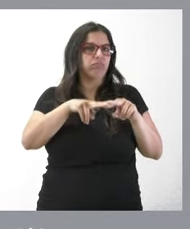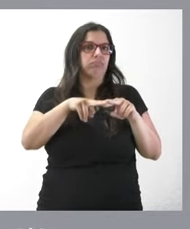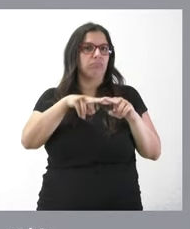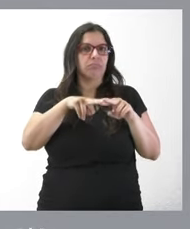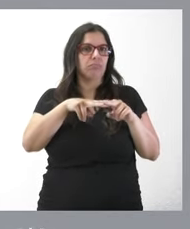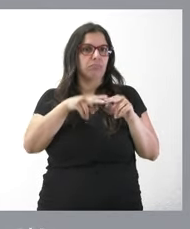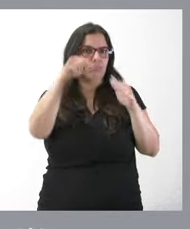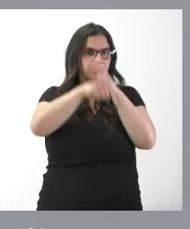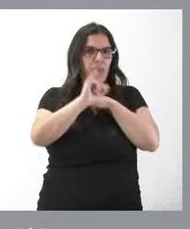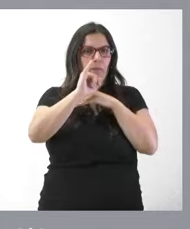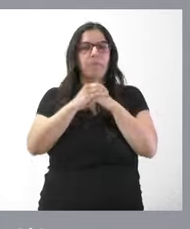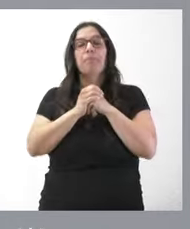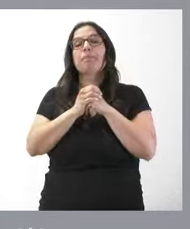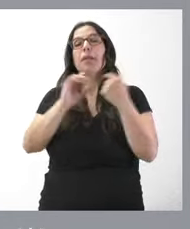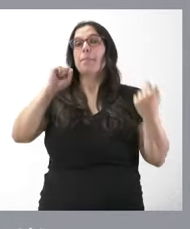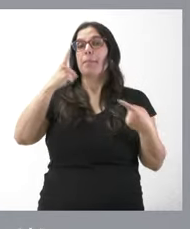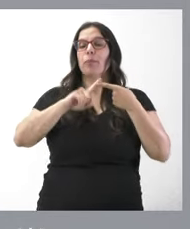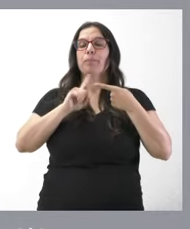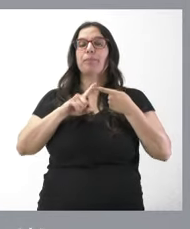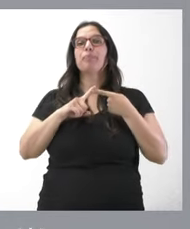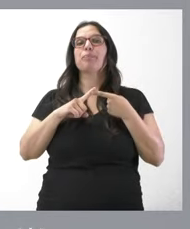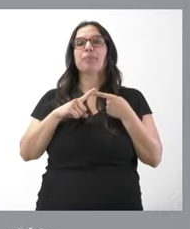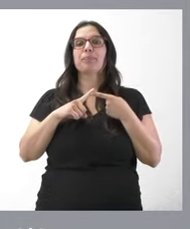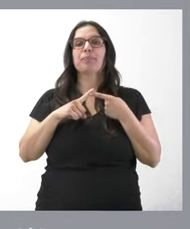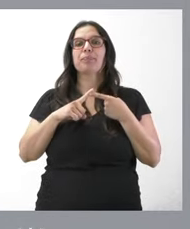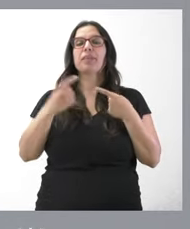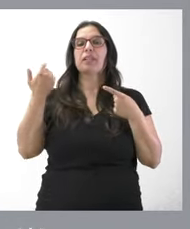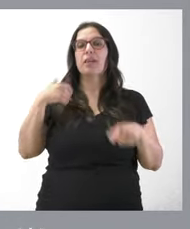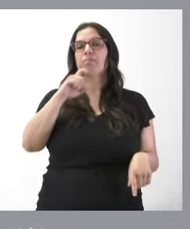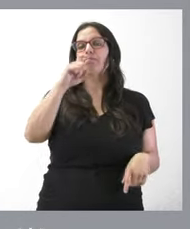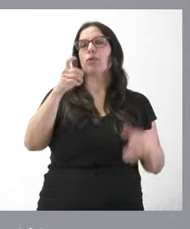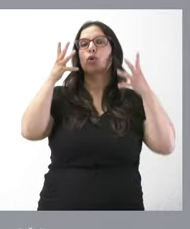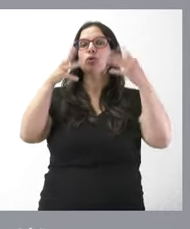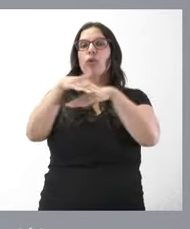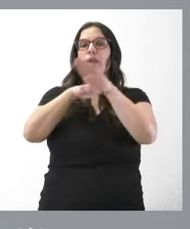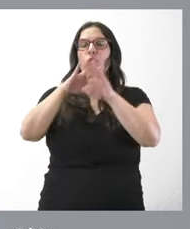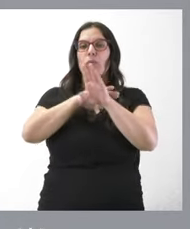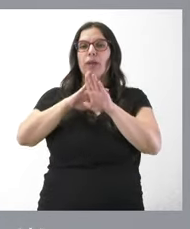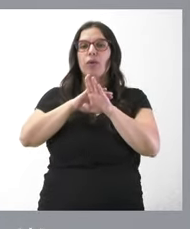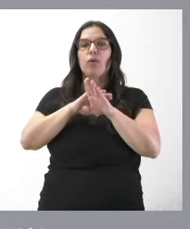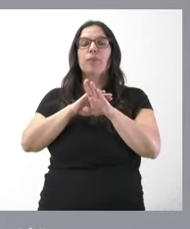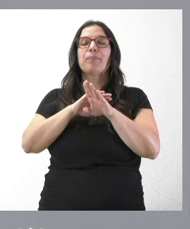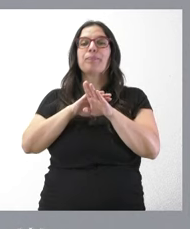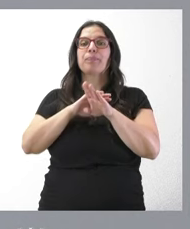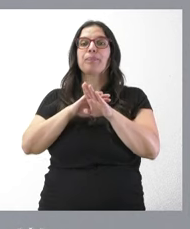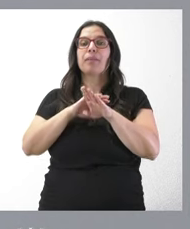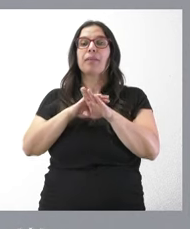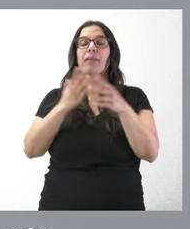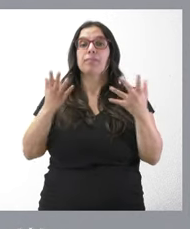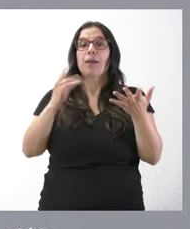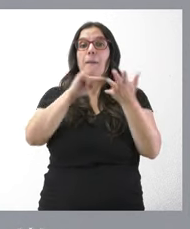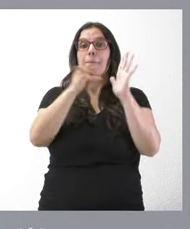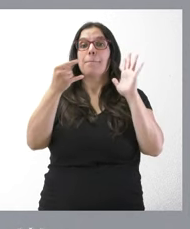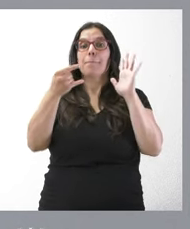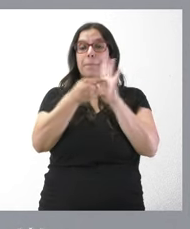lugar, se ha dado comunicación al Consejo de Gobierno de cuál es el nivel de ejecución del plan